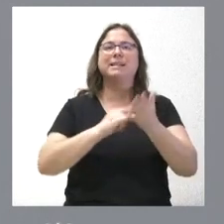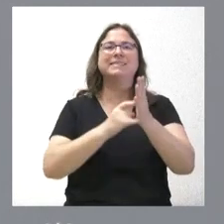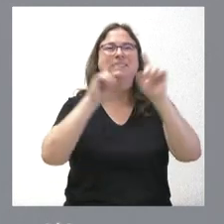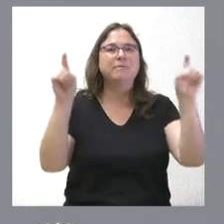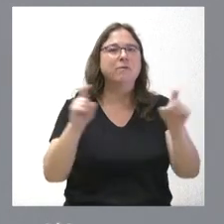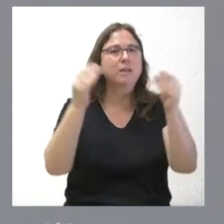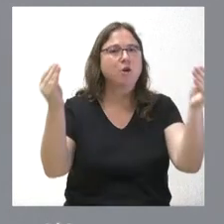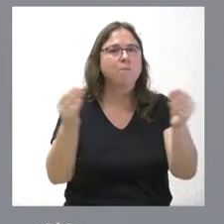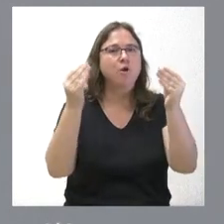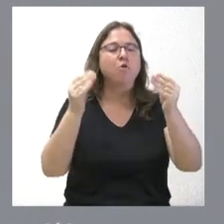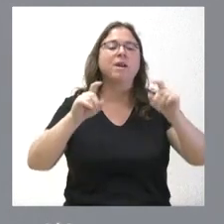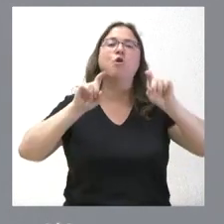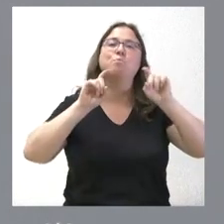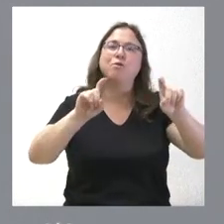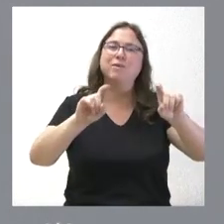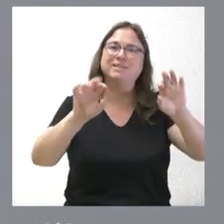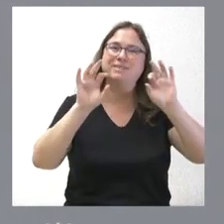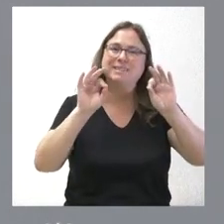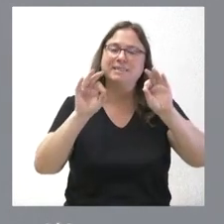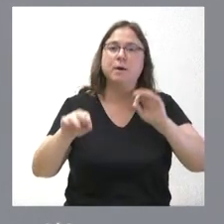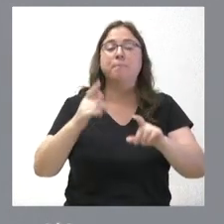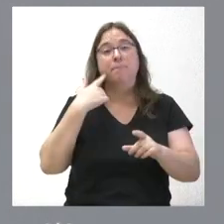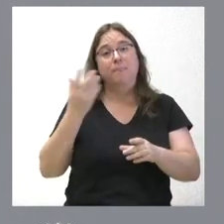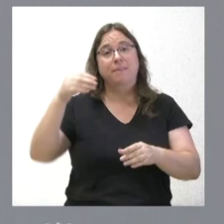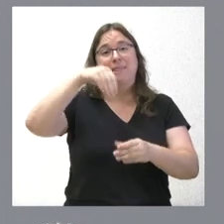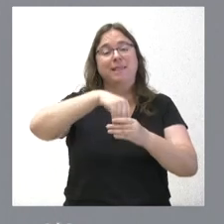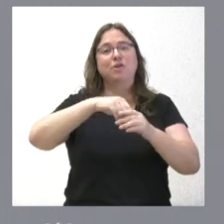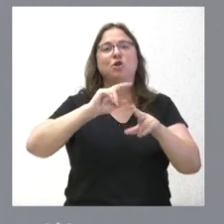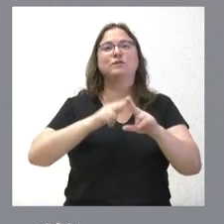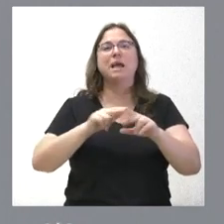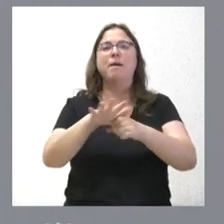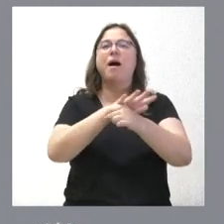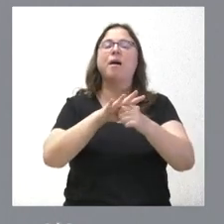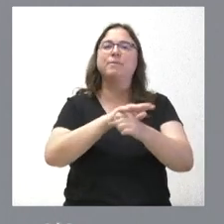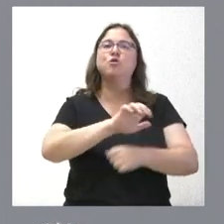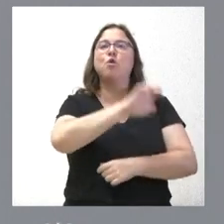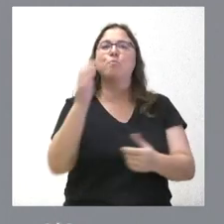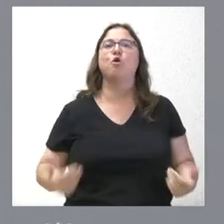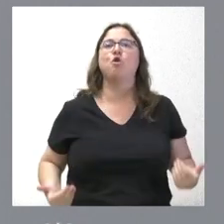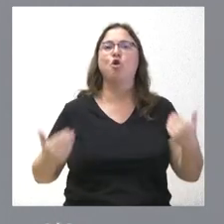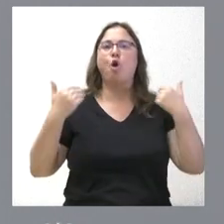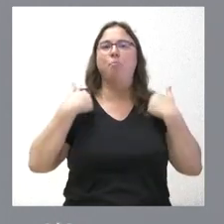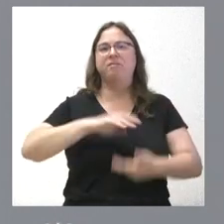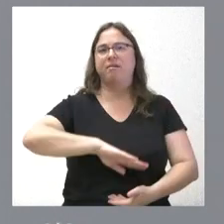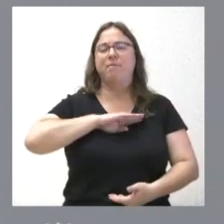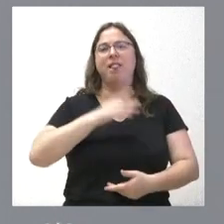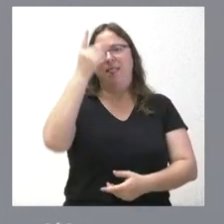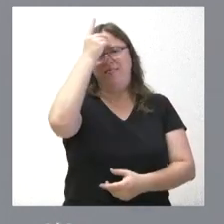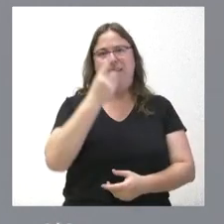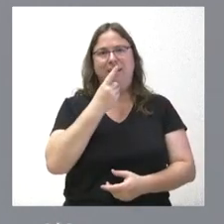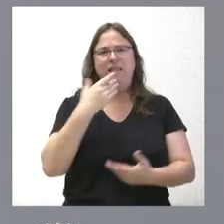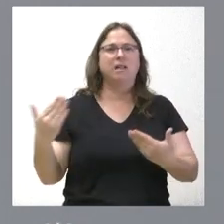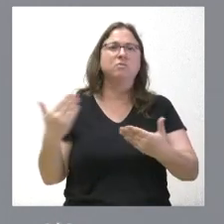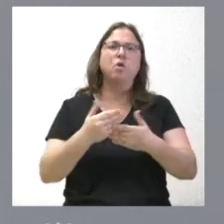la formación del profesorado de educación para incluir el nuevo marco europeo de competencia digital. Va a permitir la gestión integral de todas las actividades